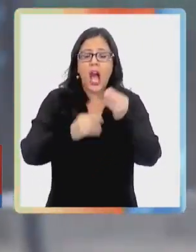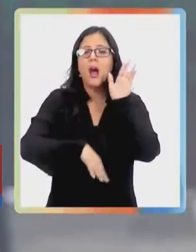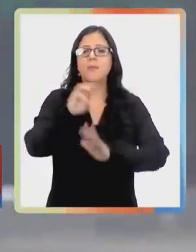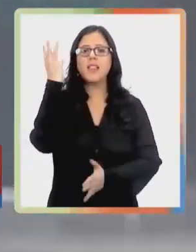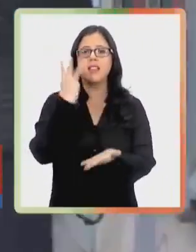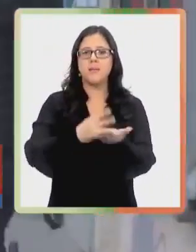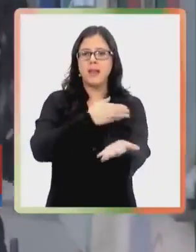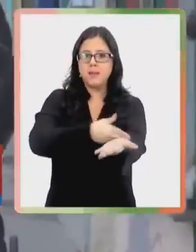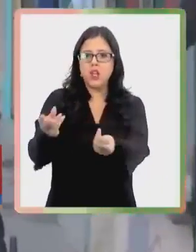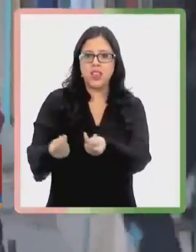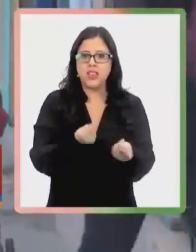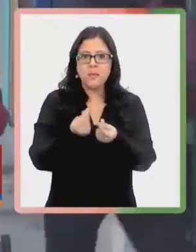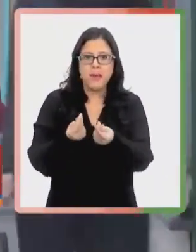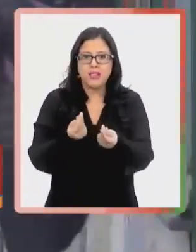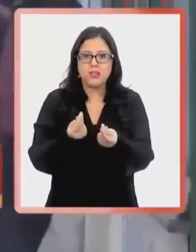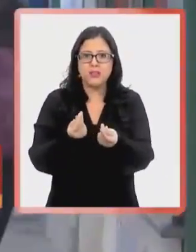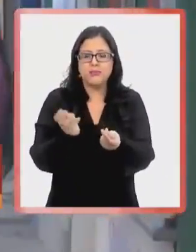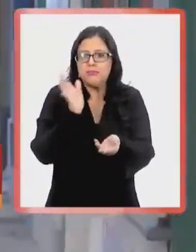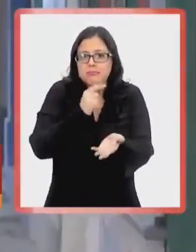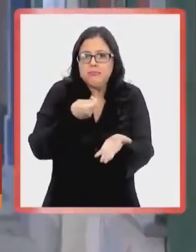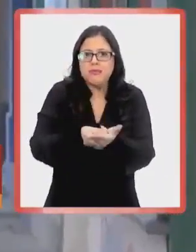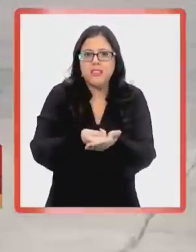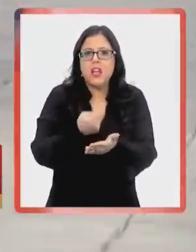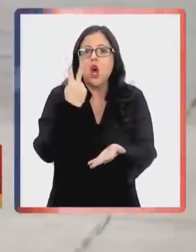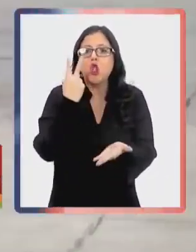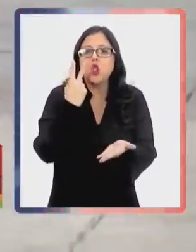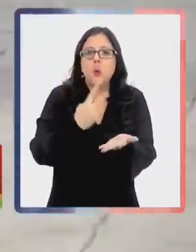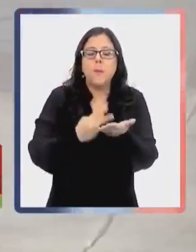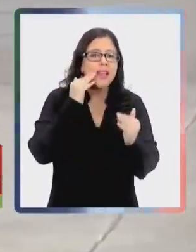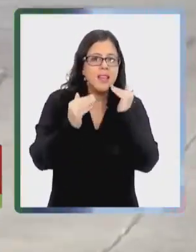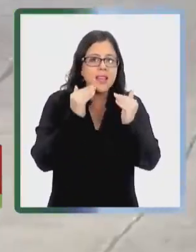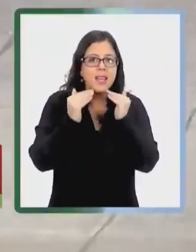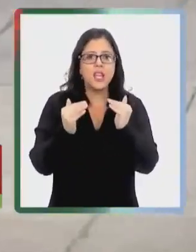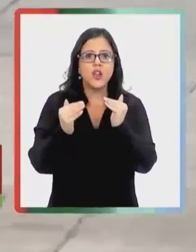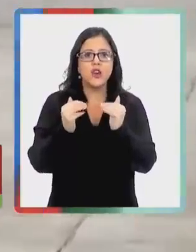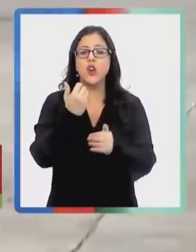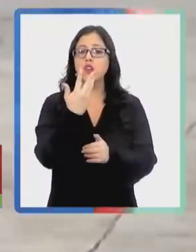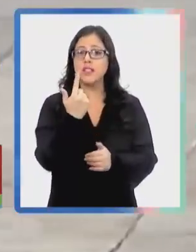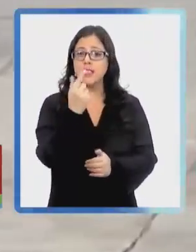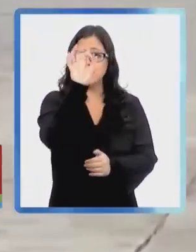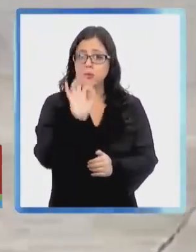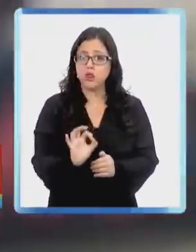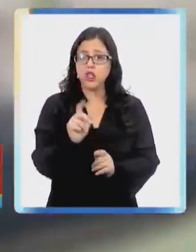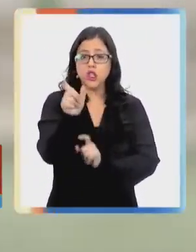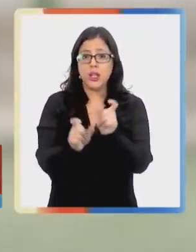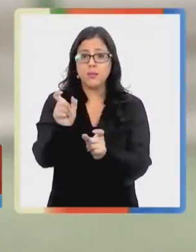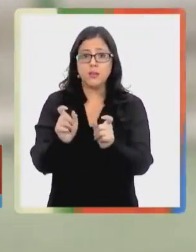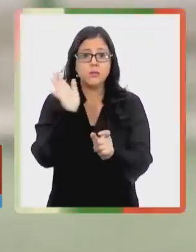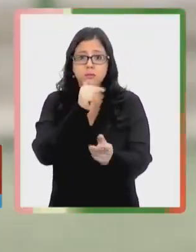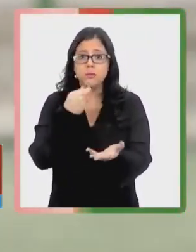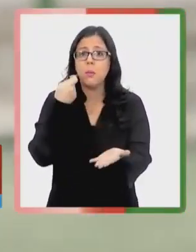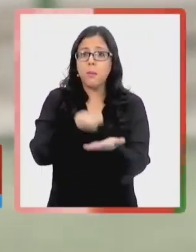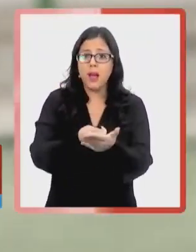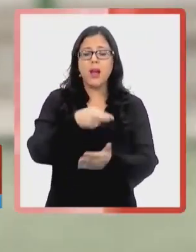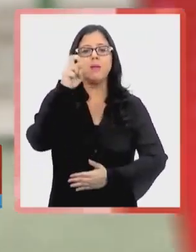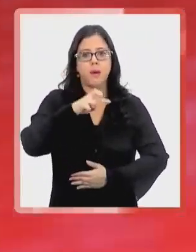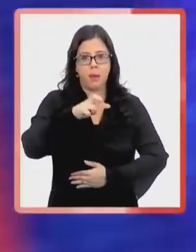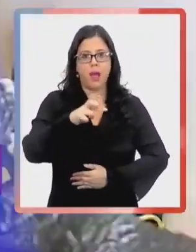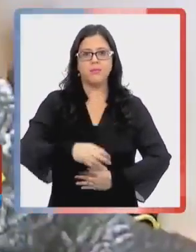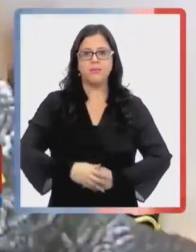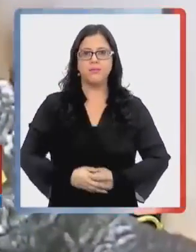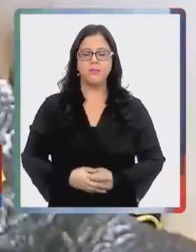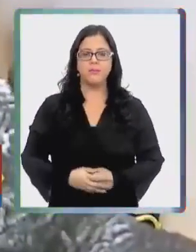millones de pesos en dinero sin pagos a 2.000 niños y niñas. El 97% de los deudores son los padres.